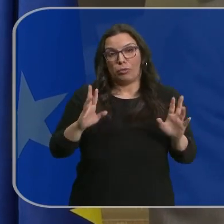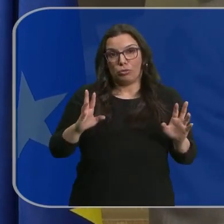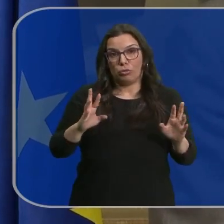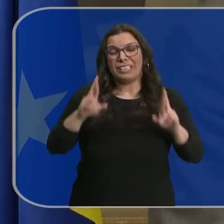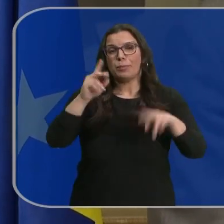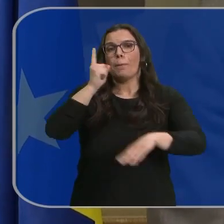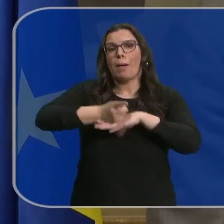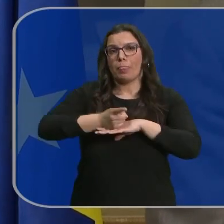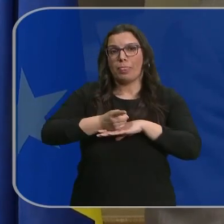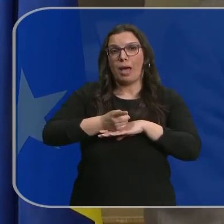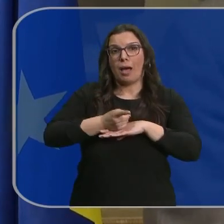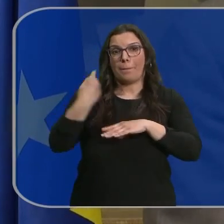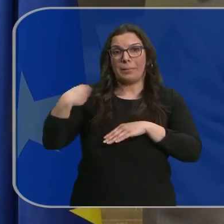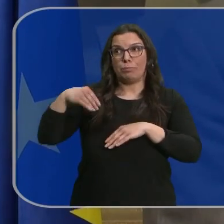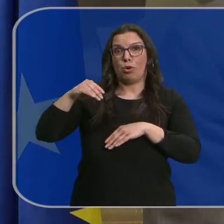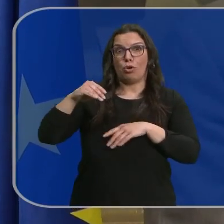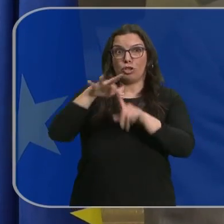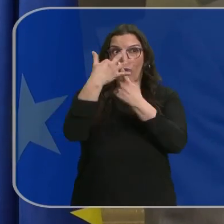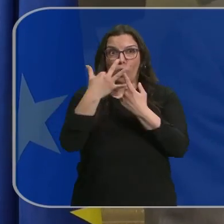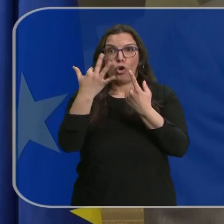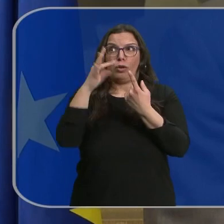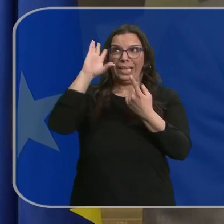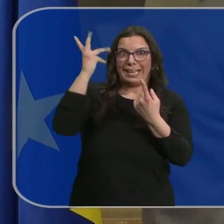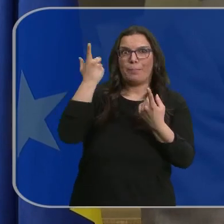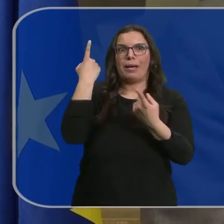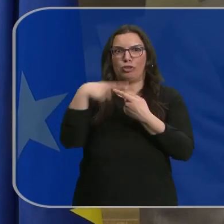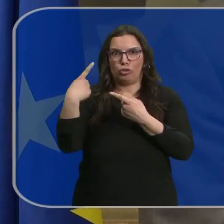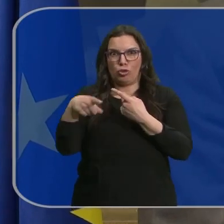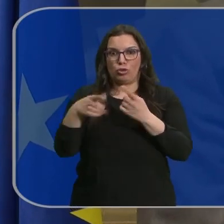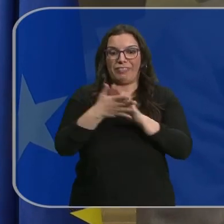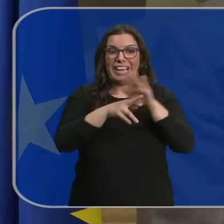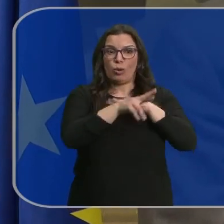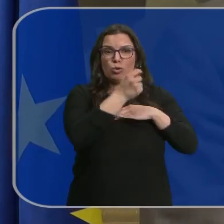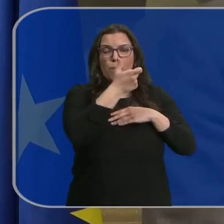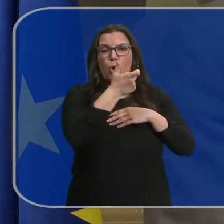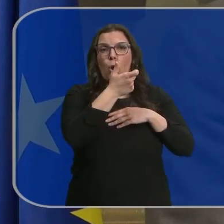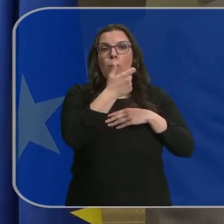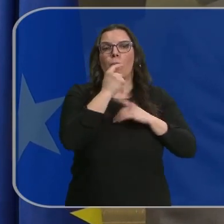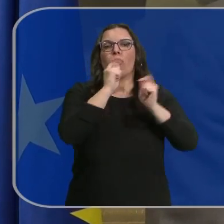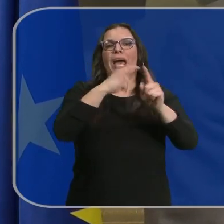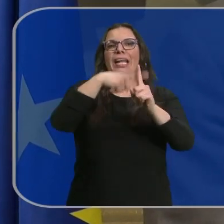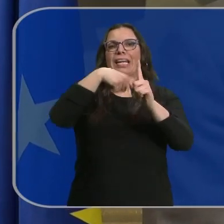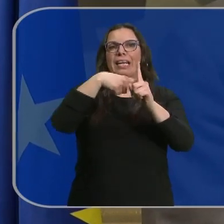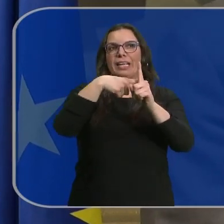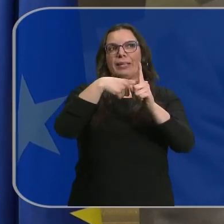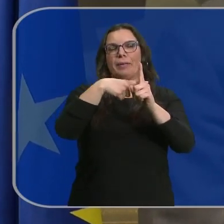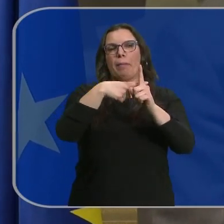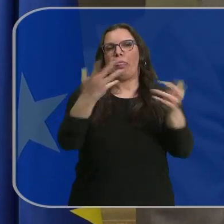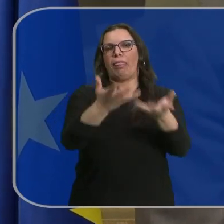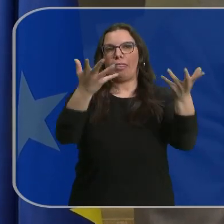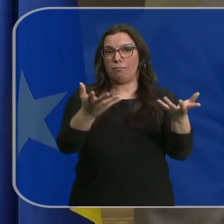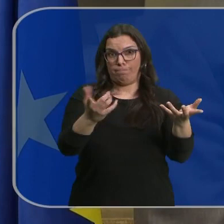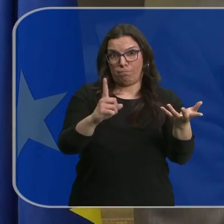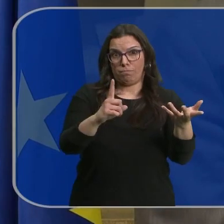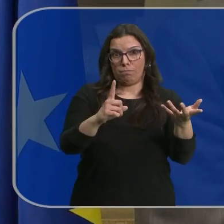por lo que indica la propia situación. decir, que no condicione el nivel de riesgo que se declara en Castilla y